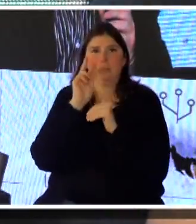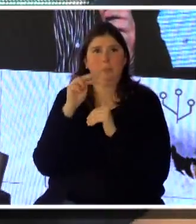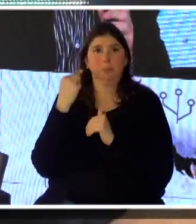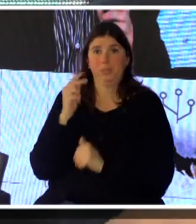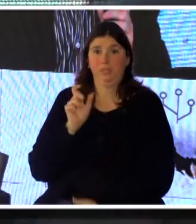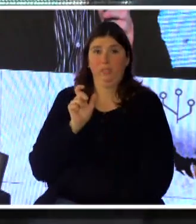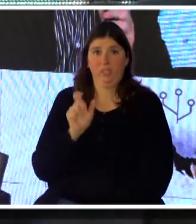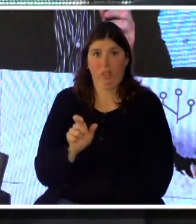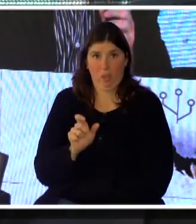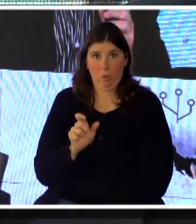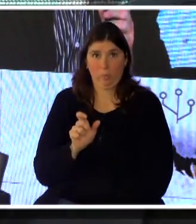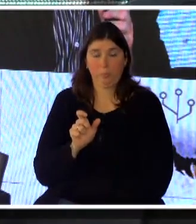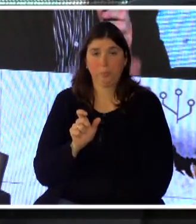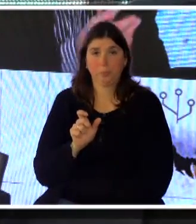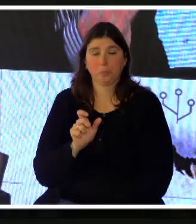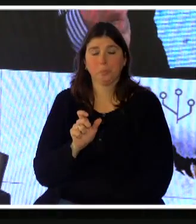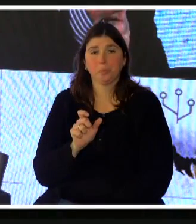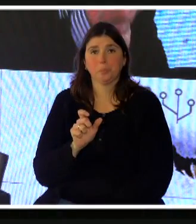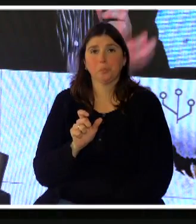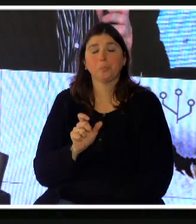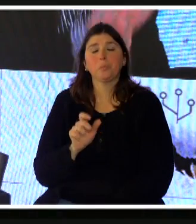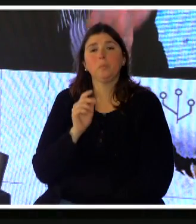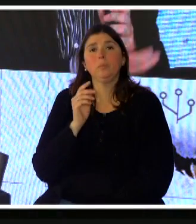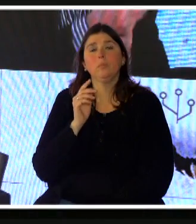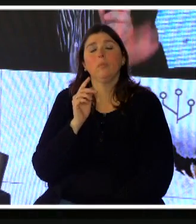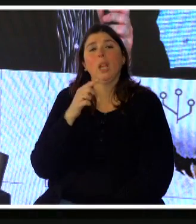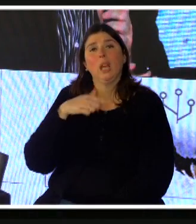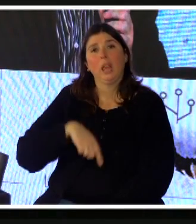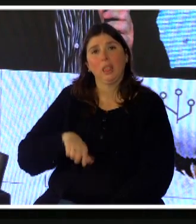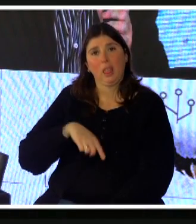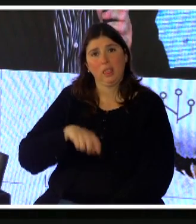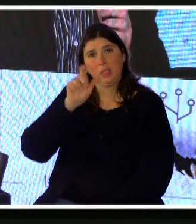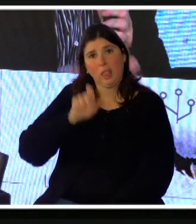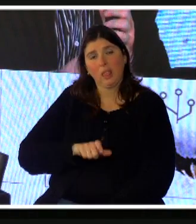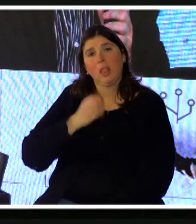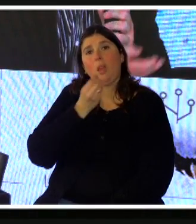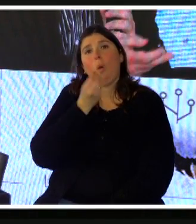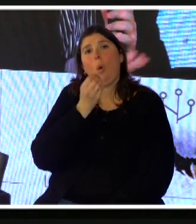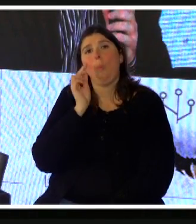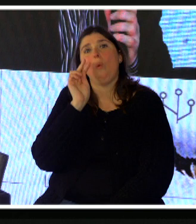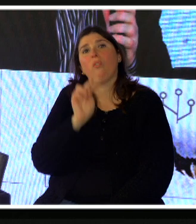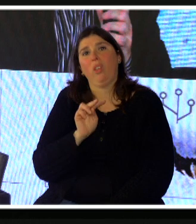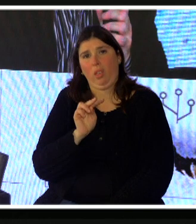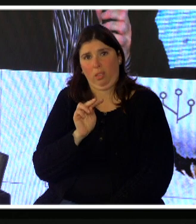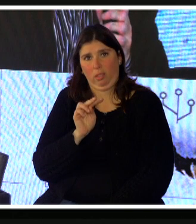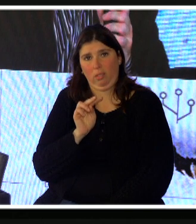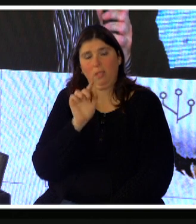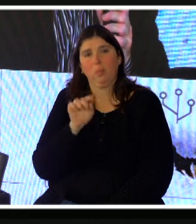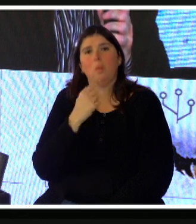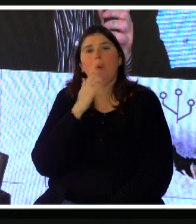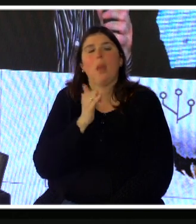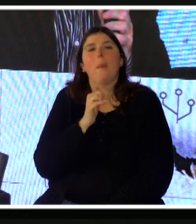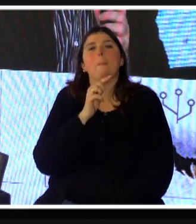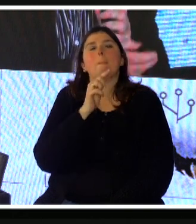lo que vamos a ver es justamente cómo ve el intendente desde su celular algunos indicadores, por ejemplo, este caso sobre alineamiento 1,